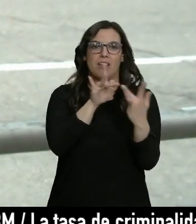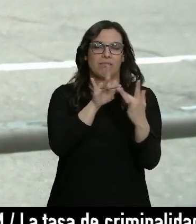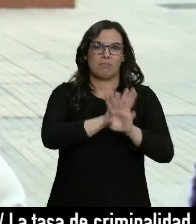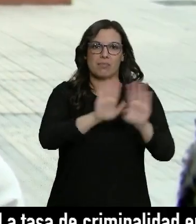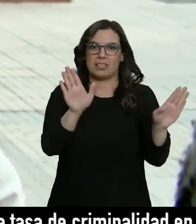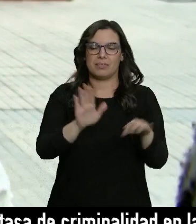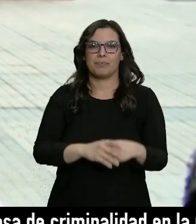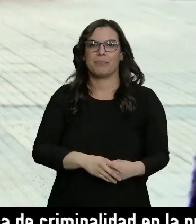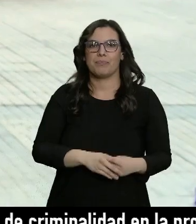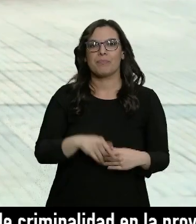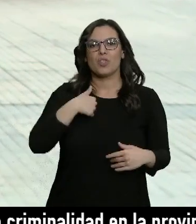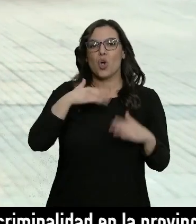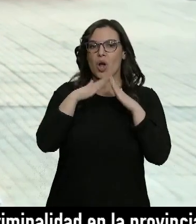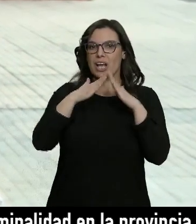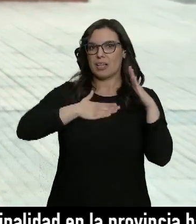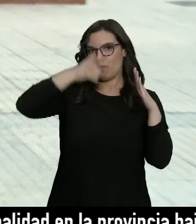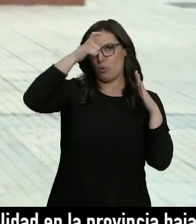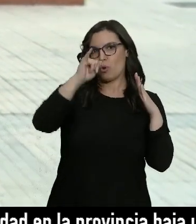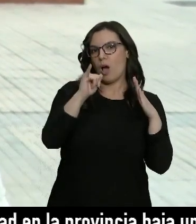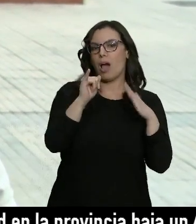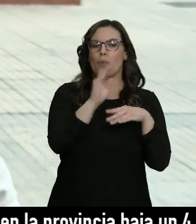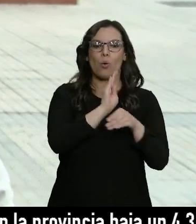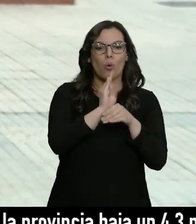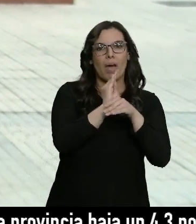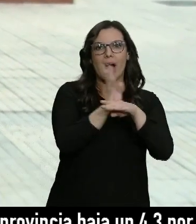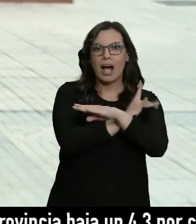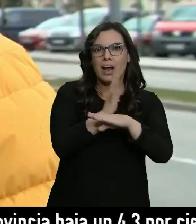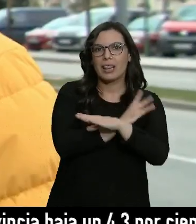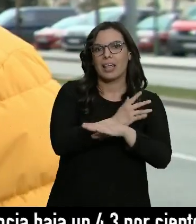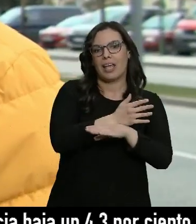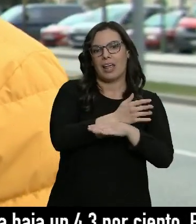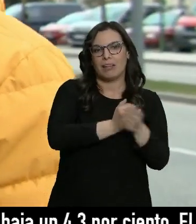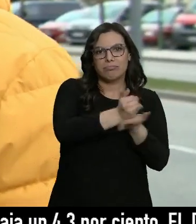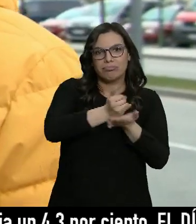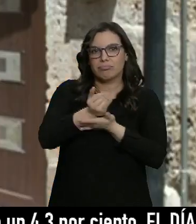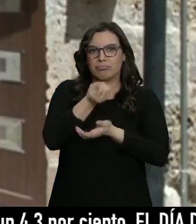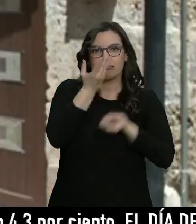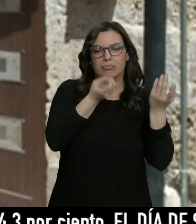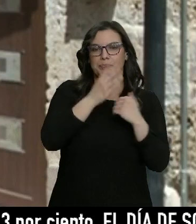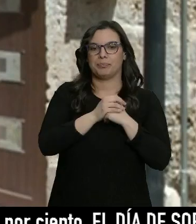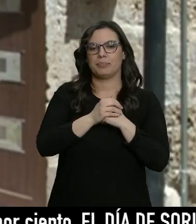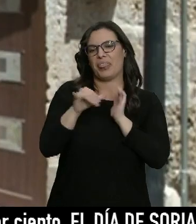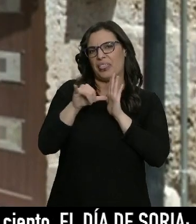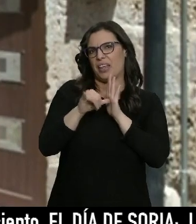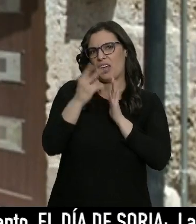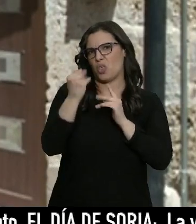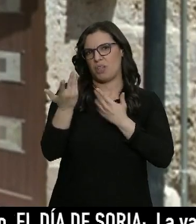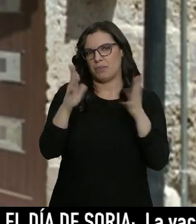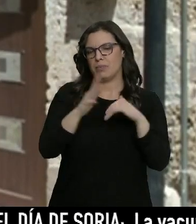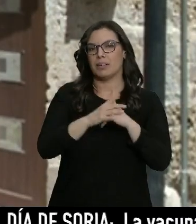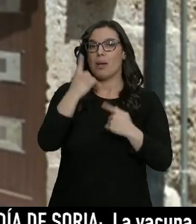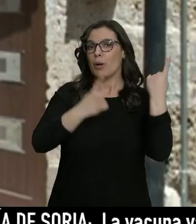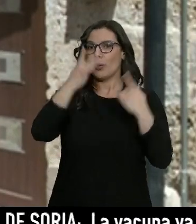no mucho más. Tengo una casita allí, cuidar el jardín y plantar cuatro plantas. Para un par de días cerquita. Pero hay quienes sí tienen